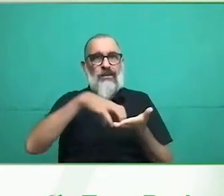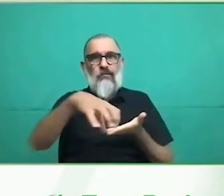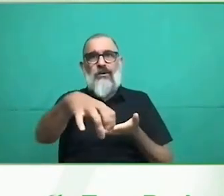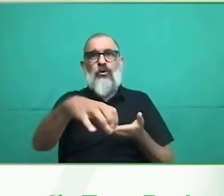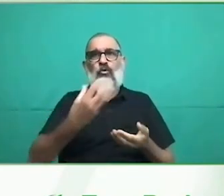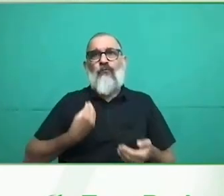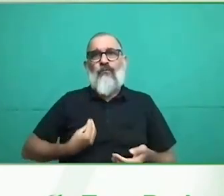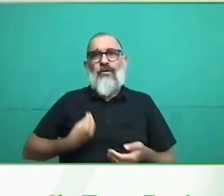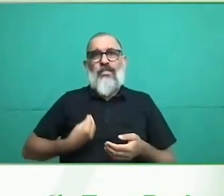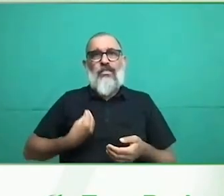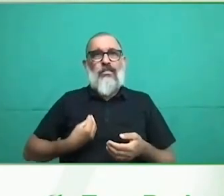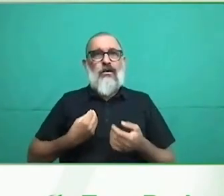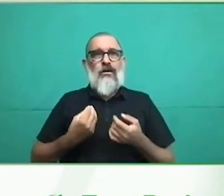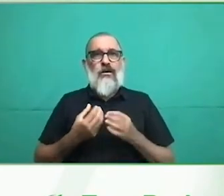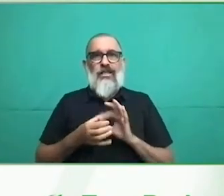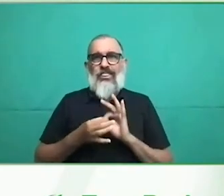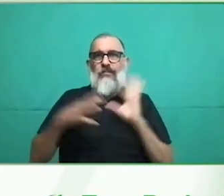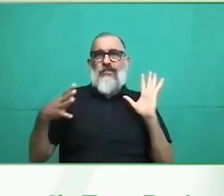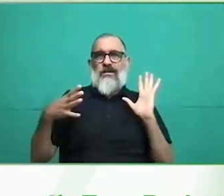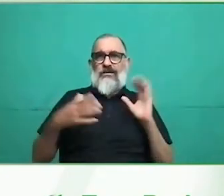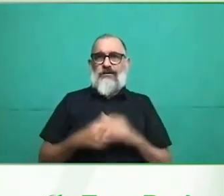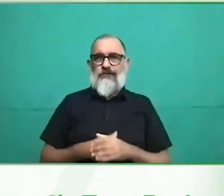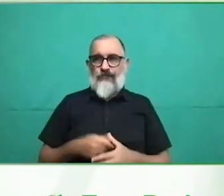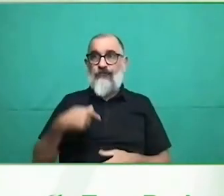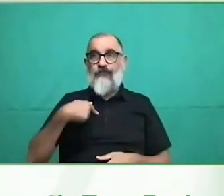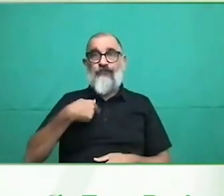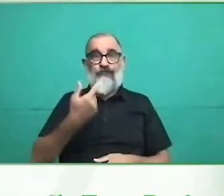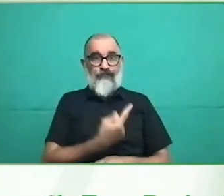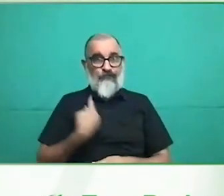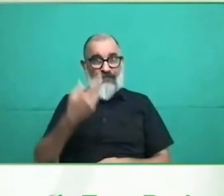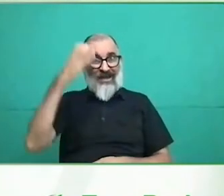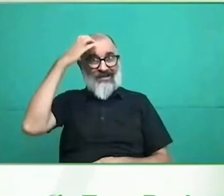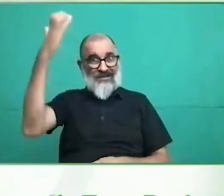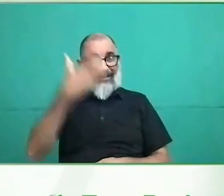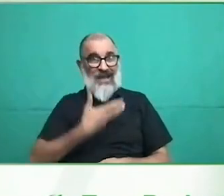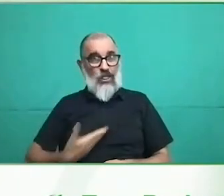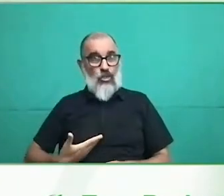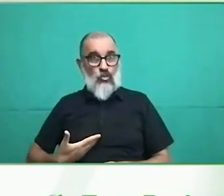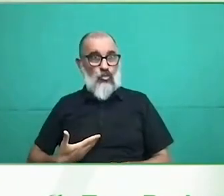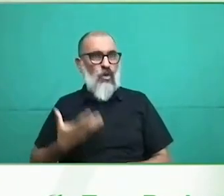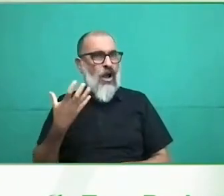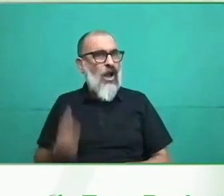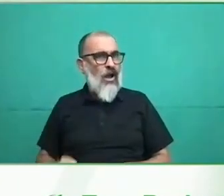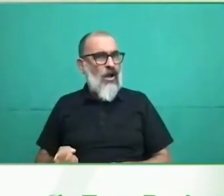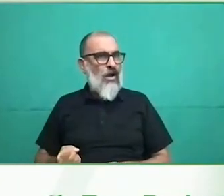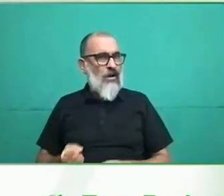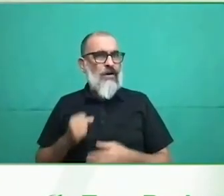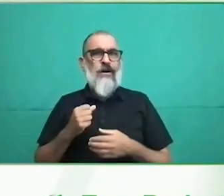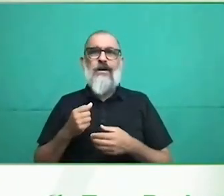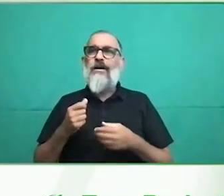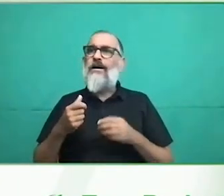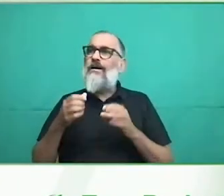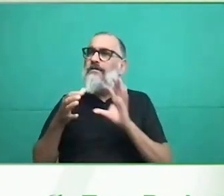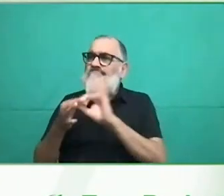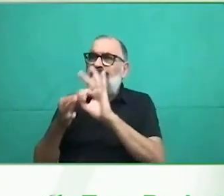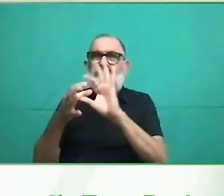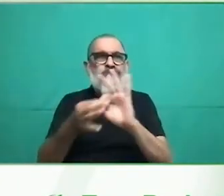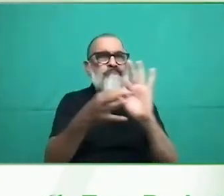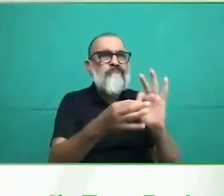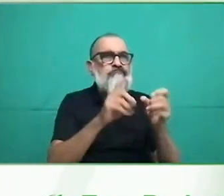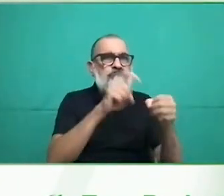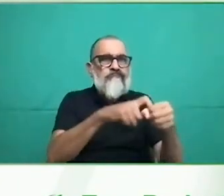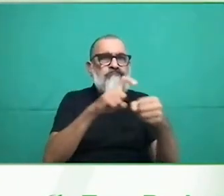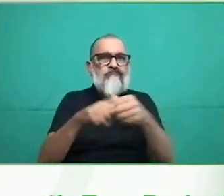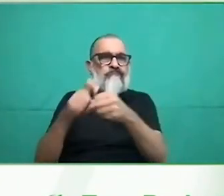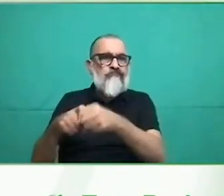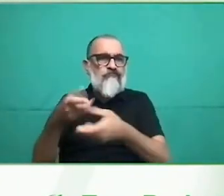PRONAVI, que es la institución de bienes incautados, que nos brindan las viviendas, eh, para que